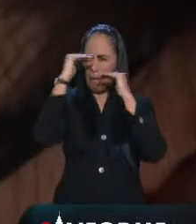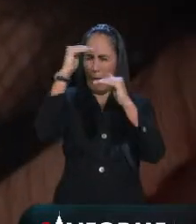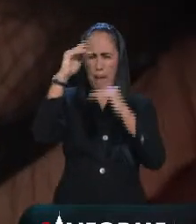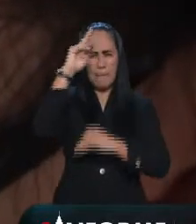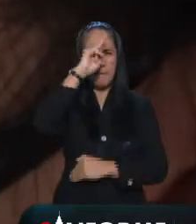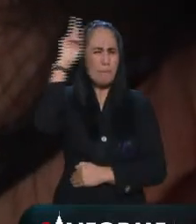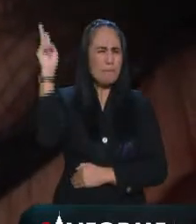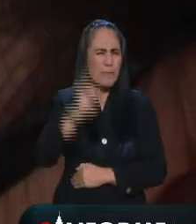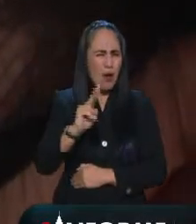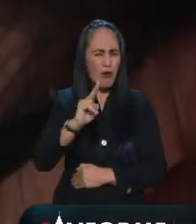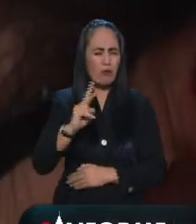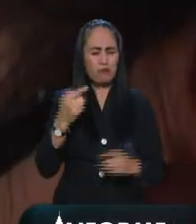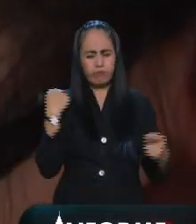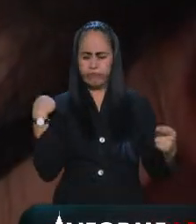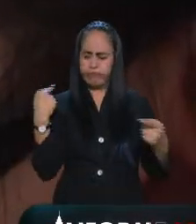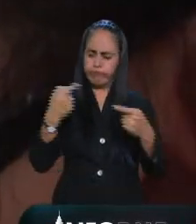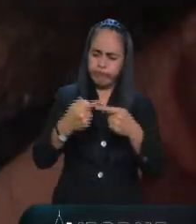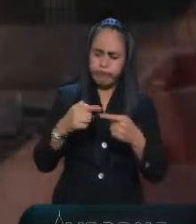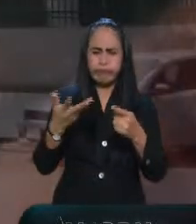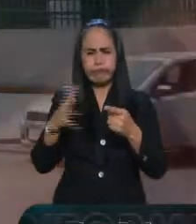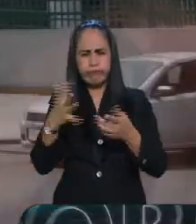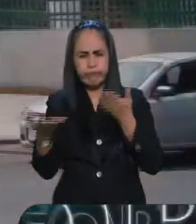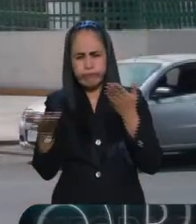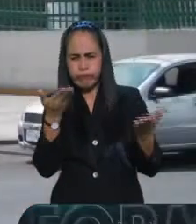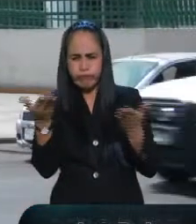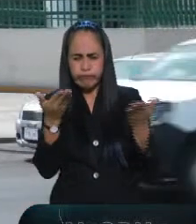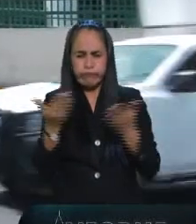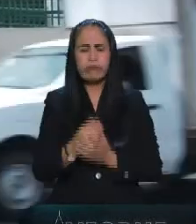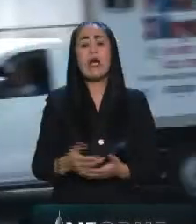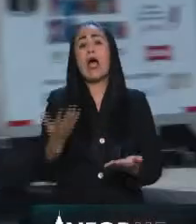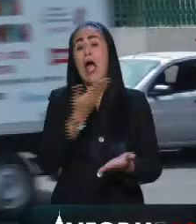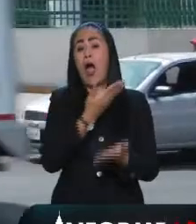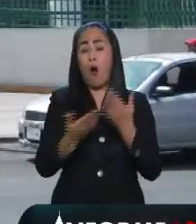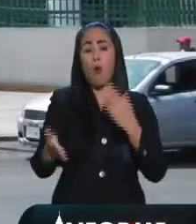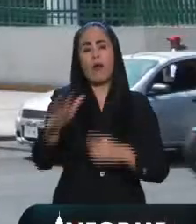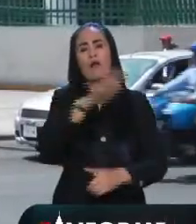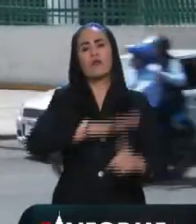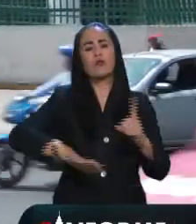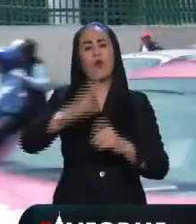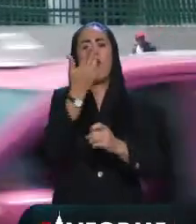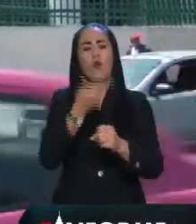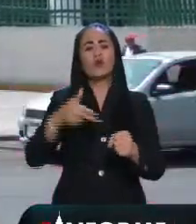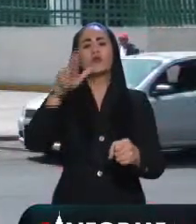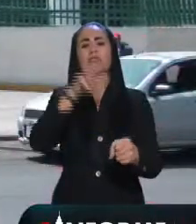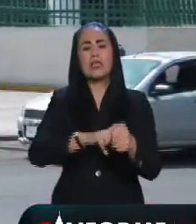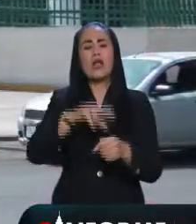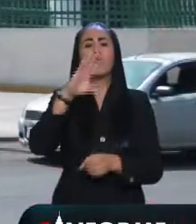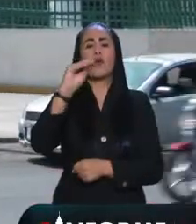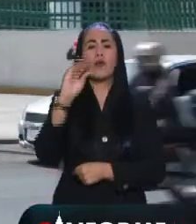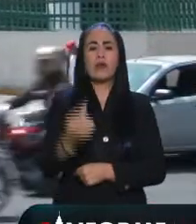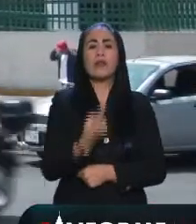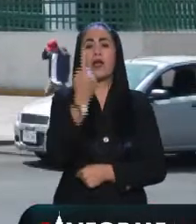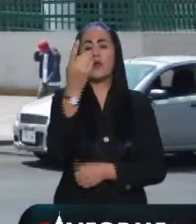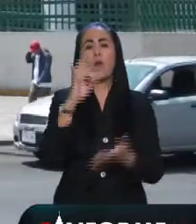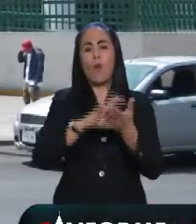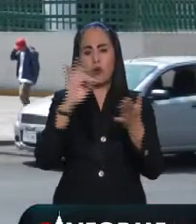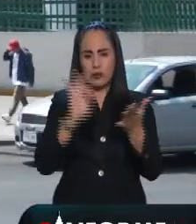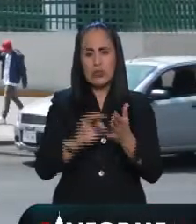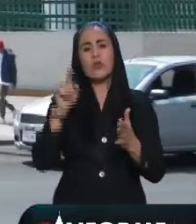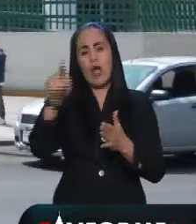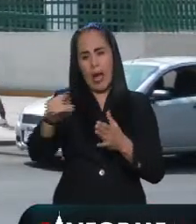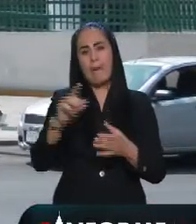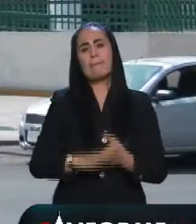Pero contra el panorama que ese escenario planteó en el impacto a la población, hoy la ocupación de hospitales continúa con más del 91% de disponibilidad.